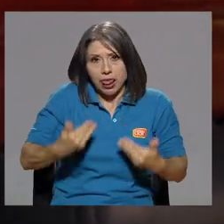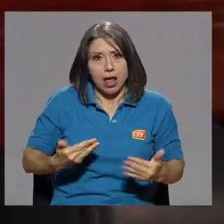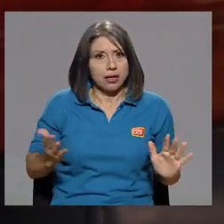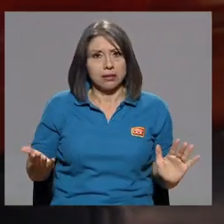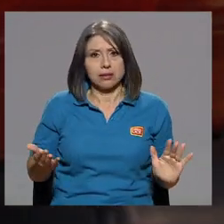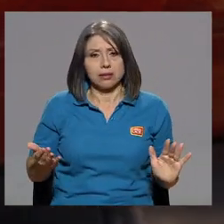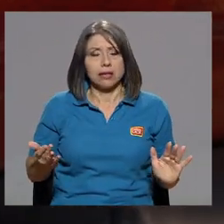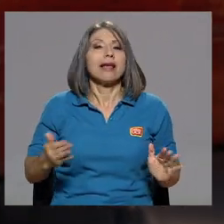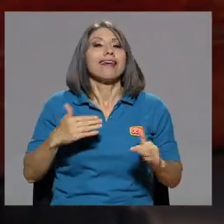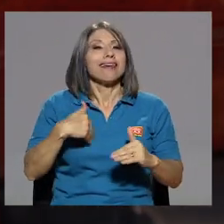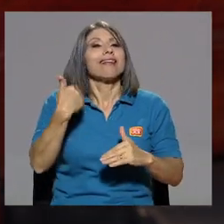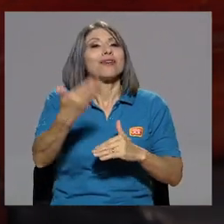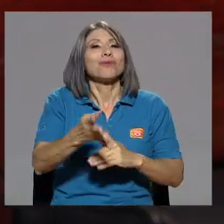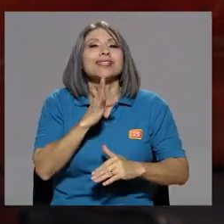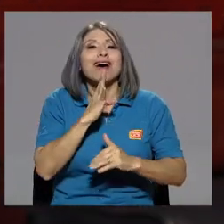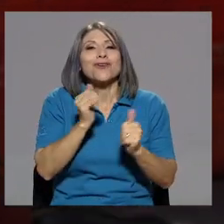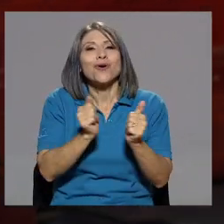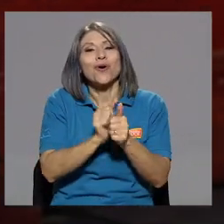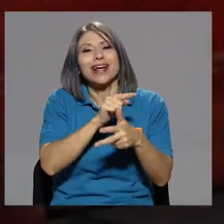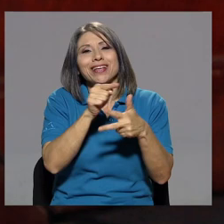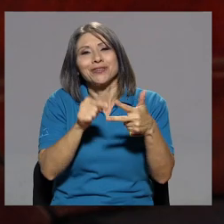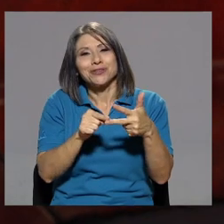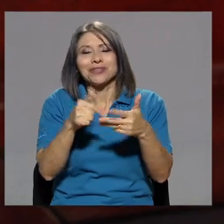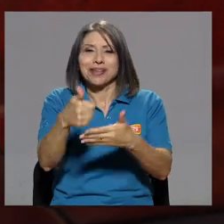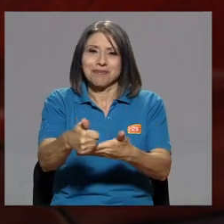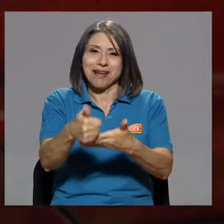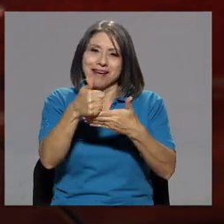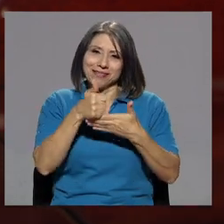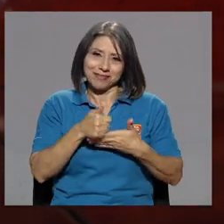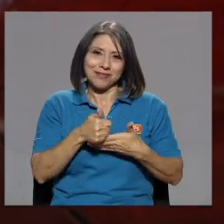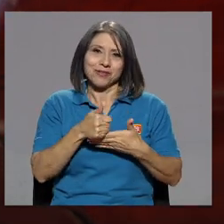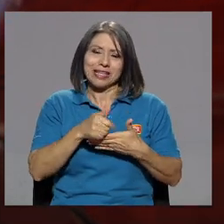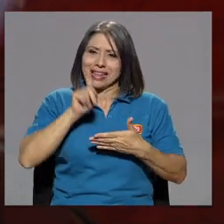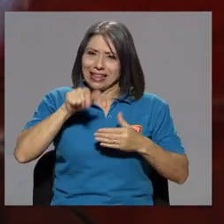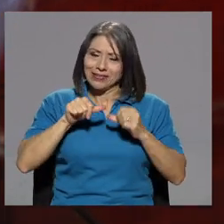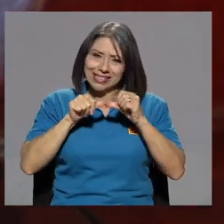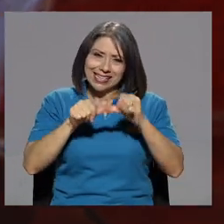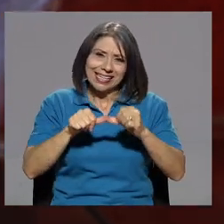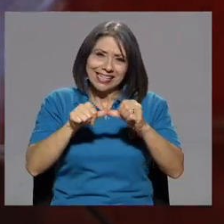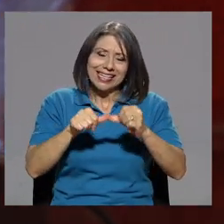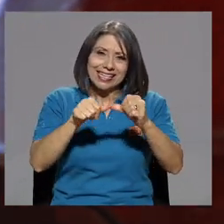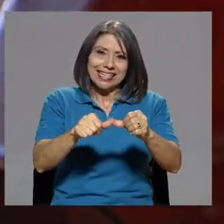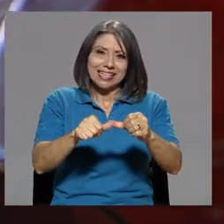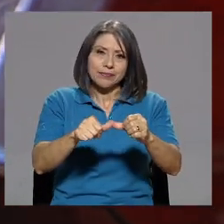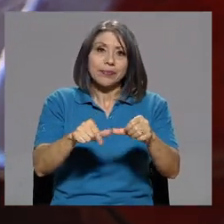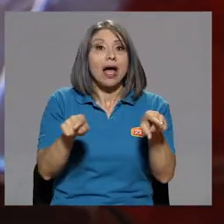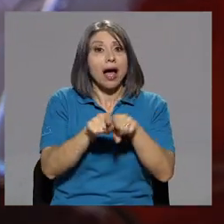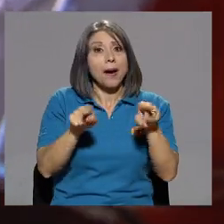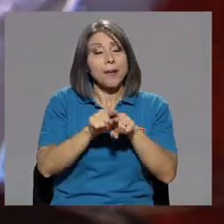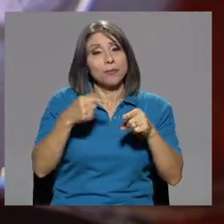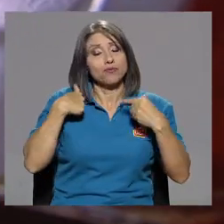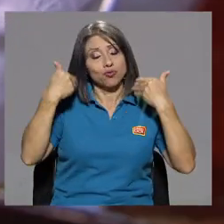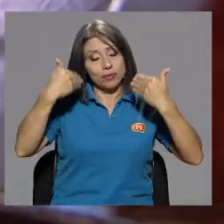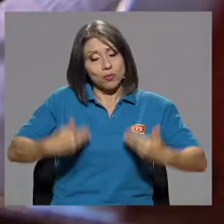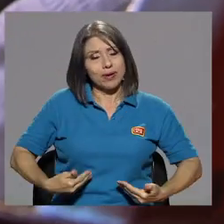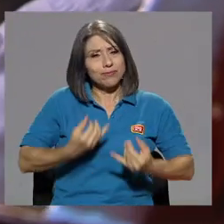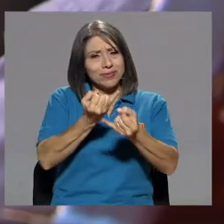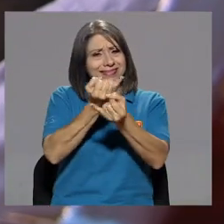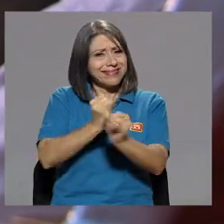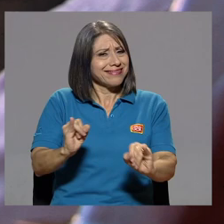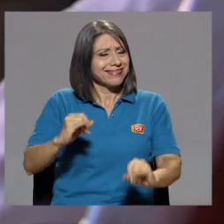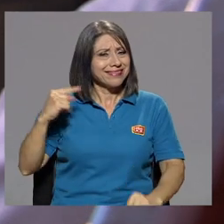Y después hablo con ellos, que me ayuden, que tengo que seguir. Aparte, yo he sido una mujer muy